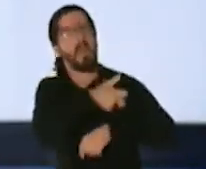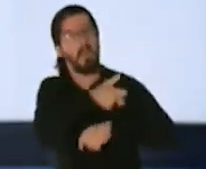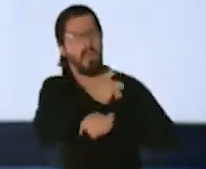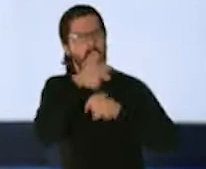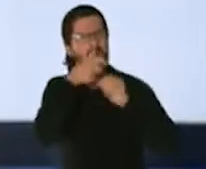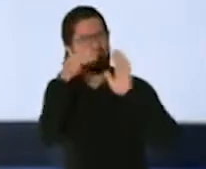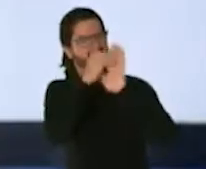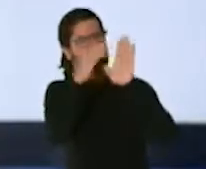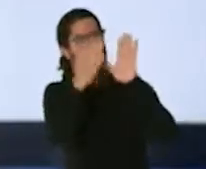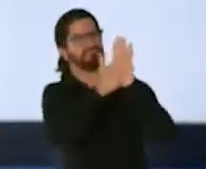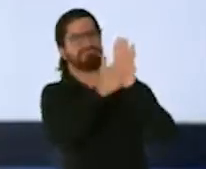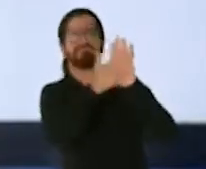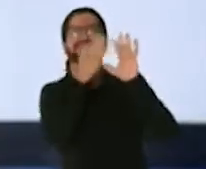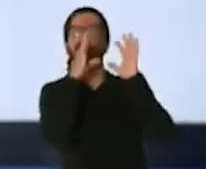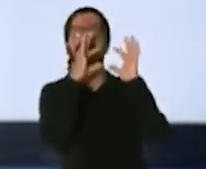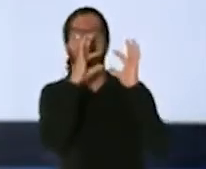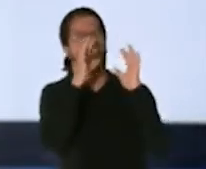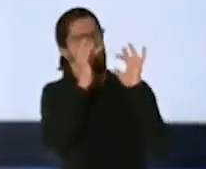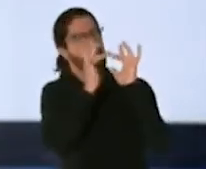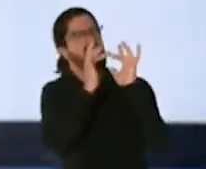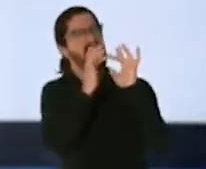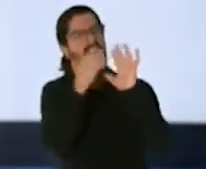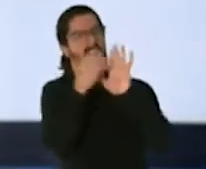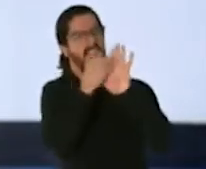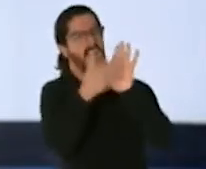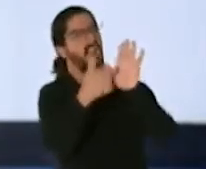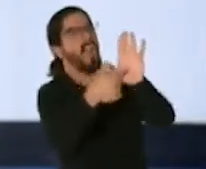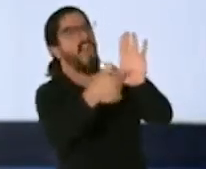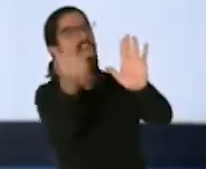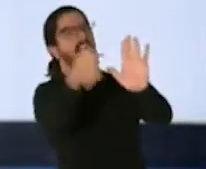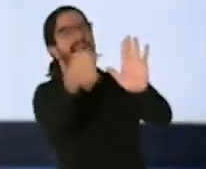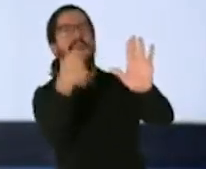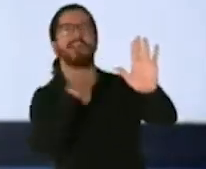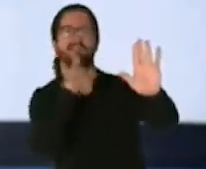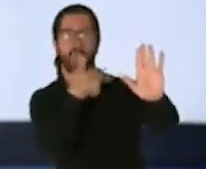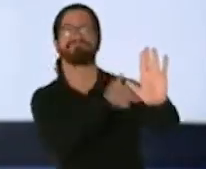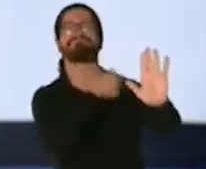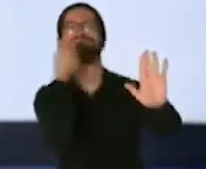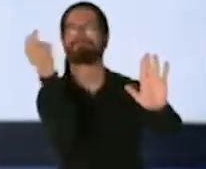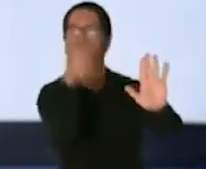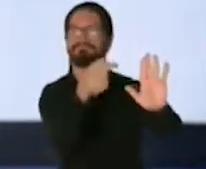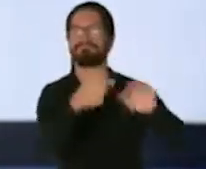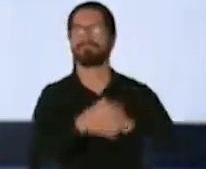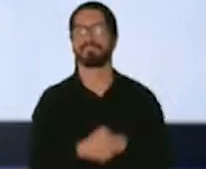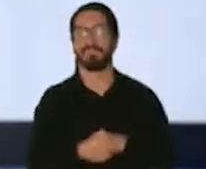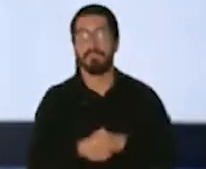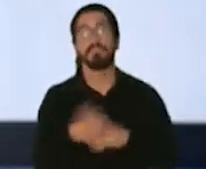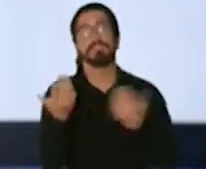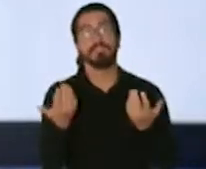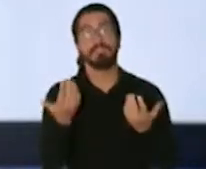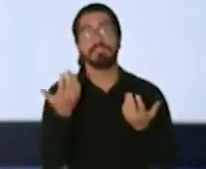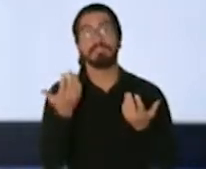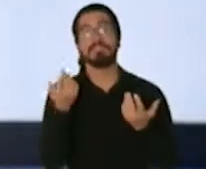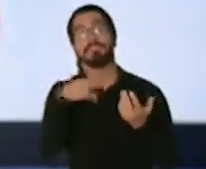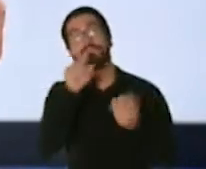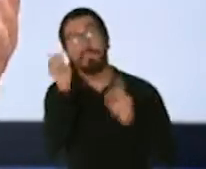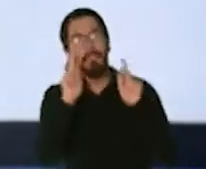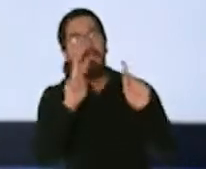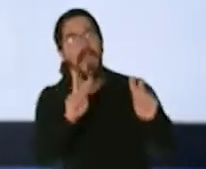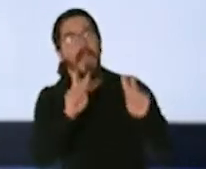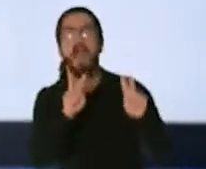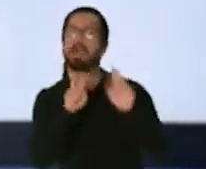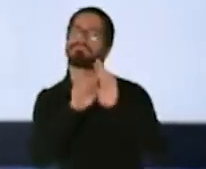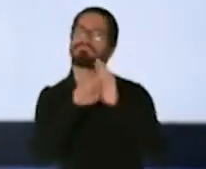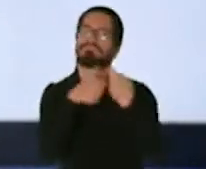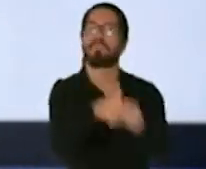utilizar eso para que la gente entienda que mira vuelvo y te repito el hecho de yo poder abrazar a mi papá que mi hijo pueda jugar oye